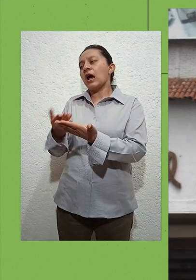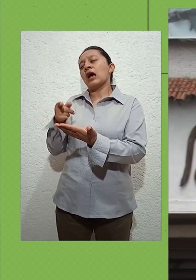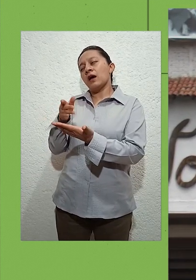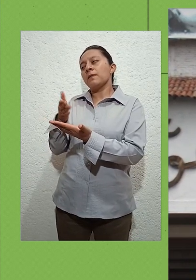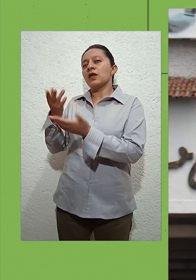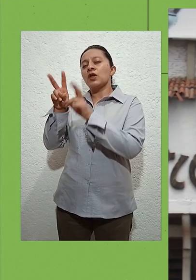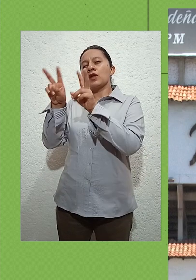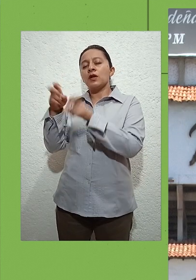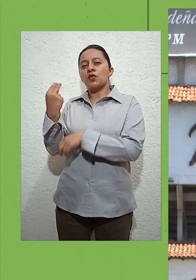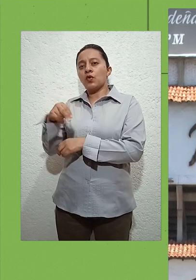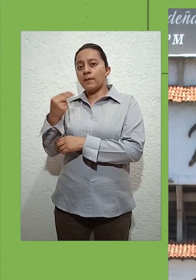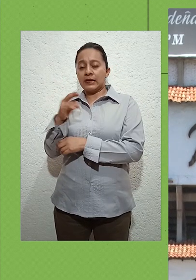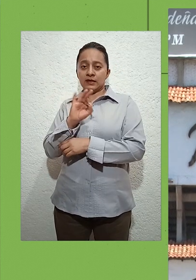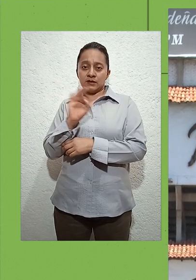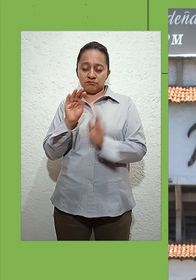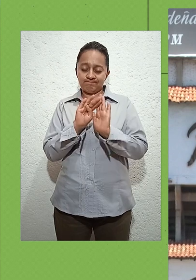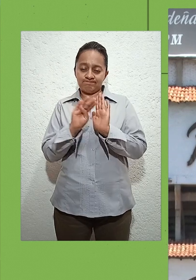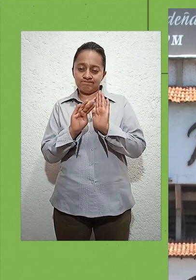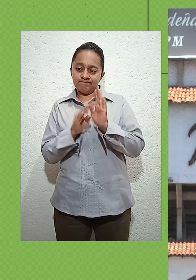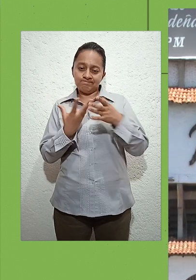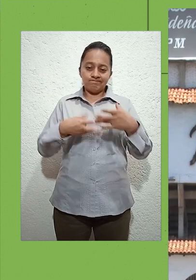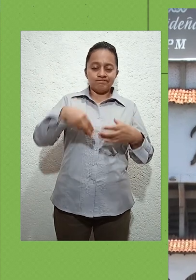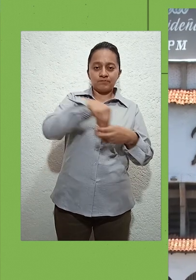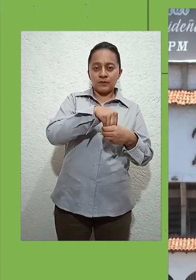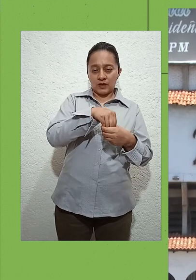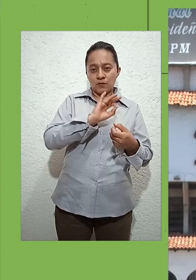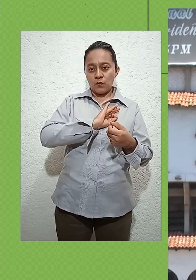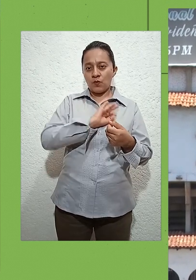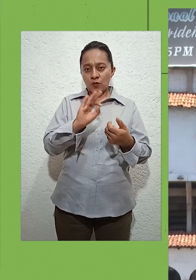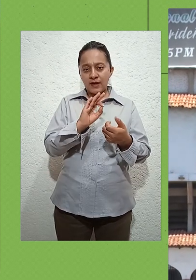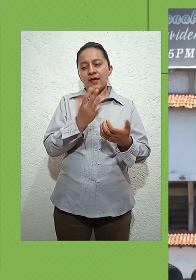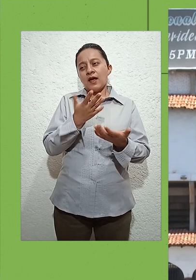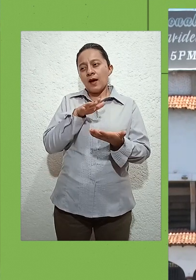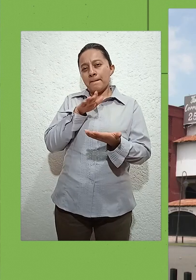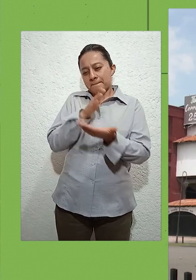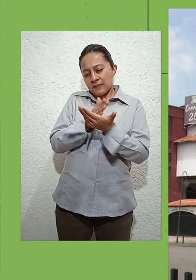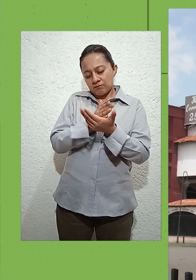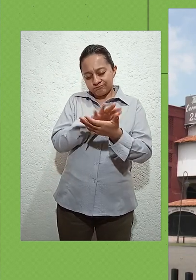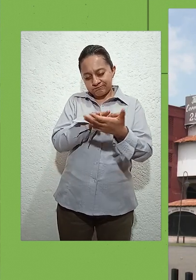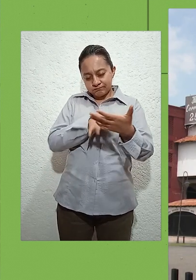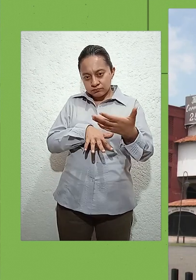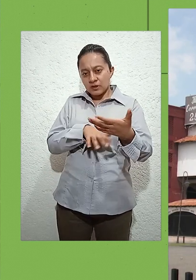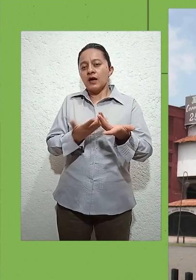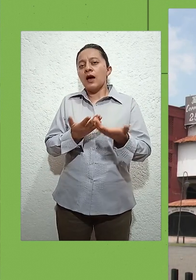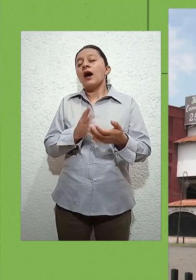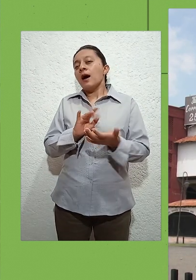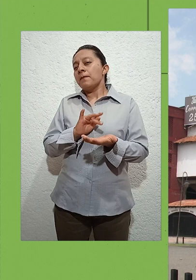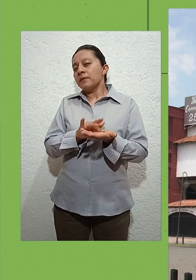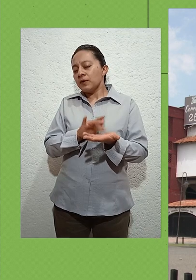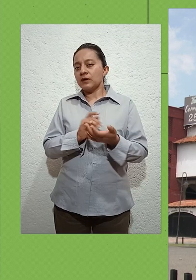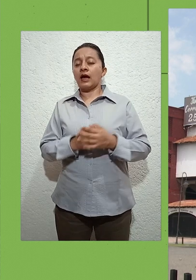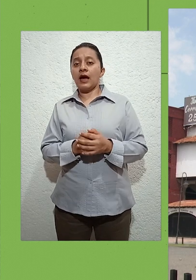este nombramiento, elementando algunos considerandos y en la medida de lo posible tratando de ayudar a integrar un